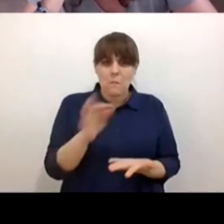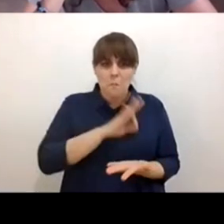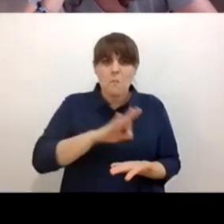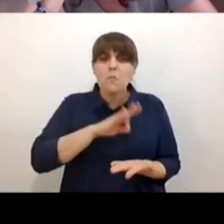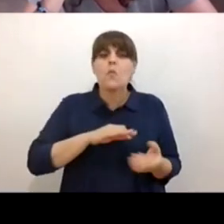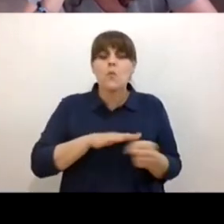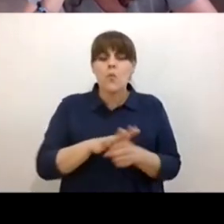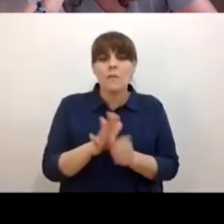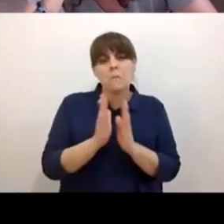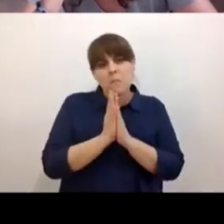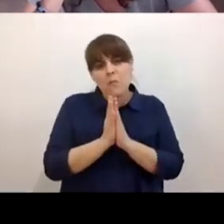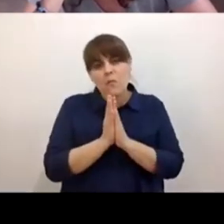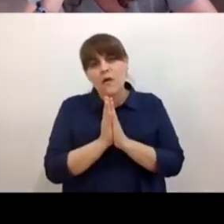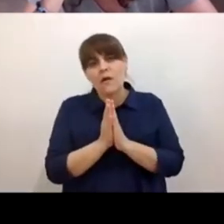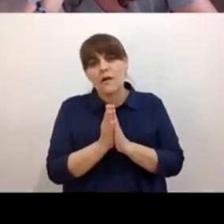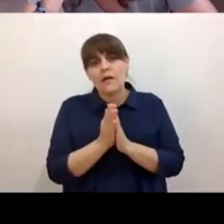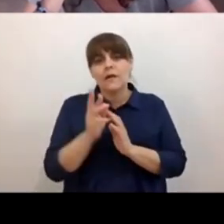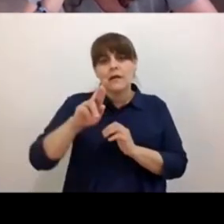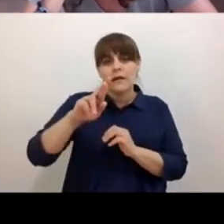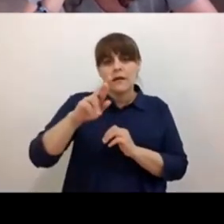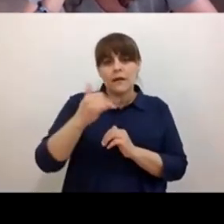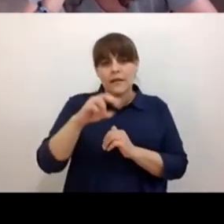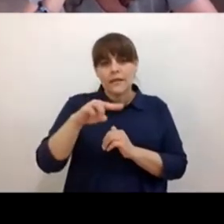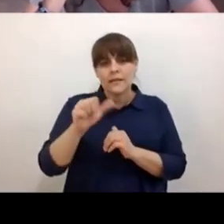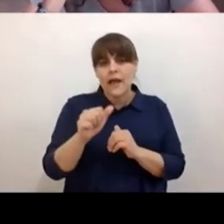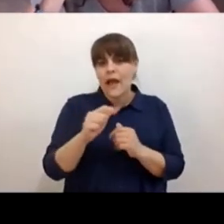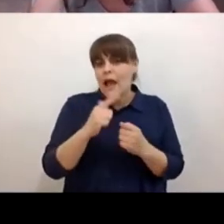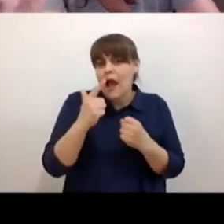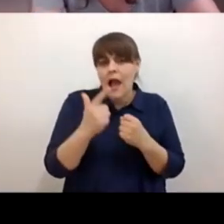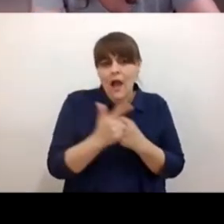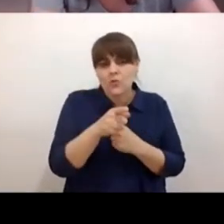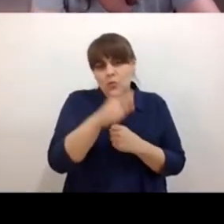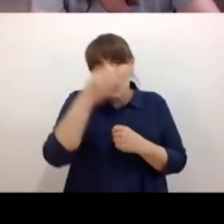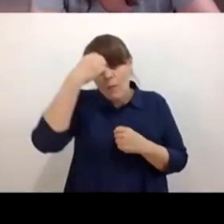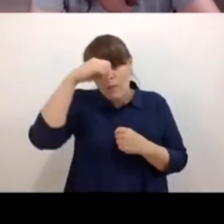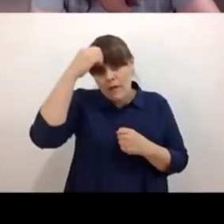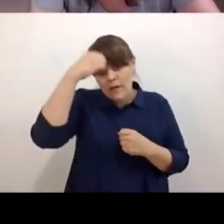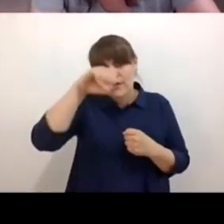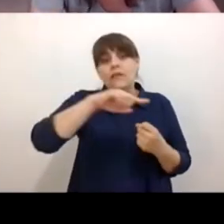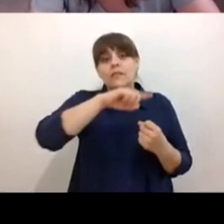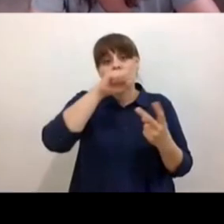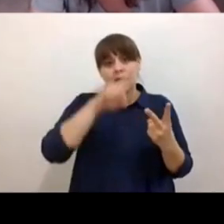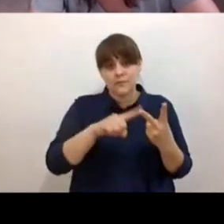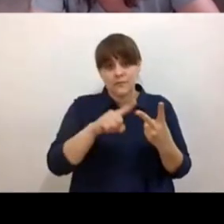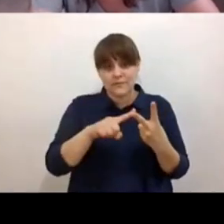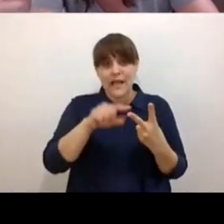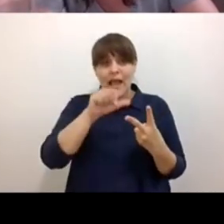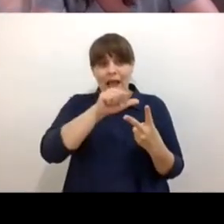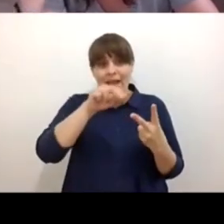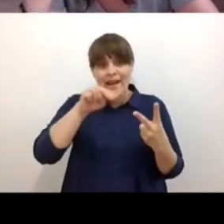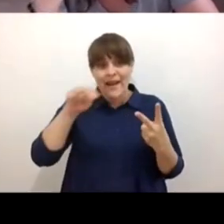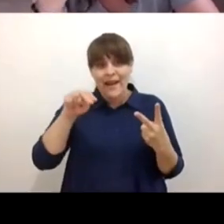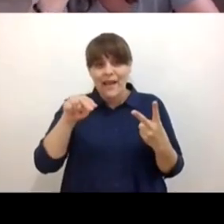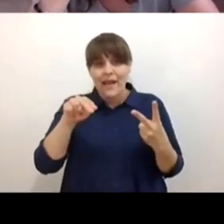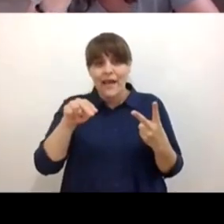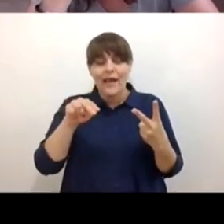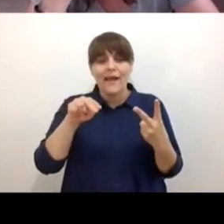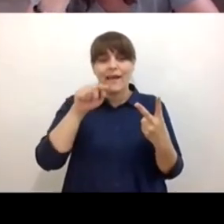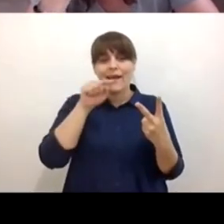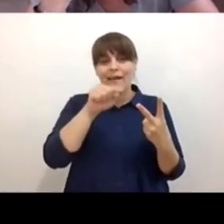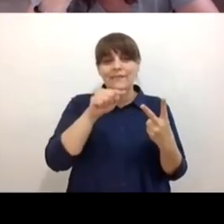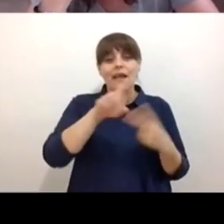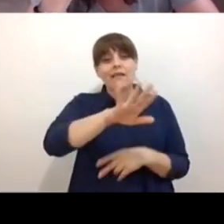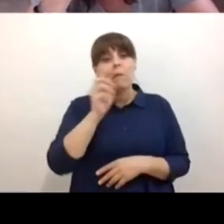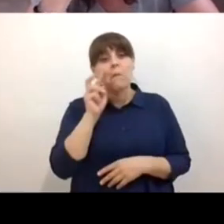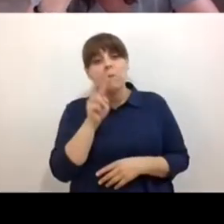este escucharte reina si nos quieres regalar algo y luego a a la pobre de ana que ya la hemos ya se durmió